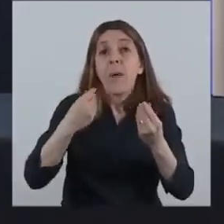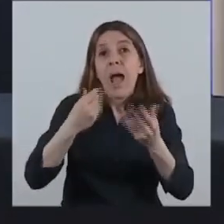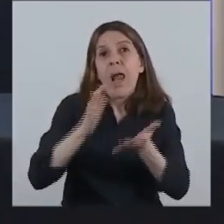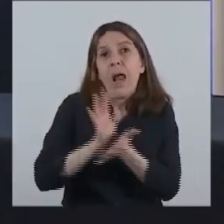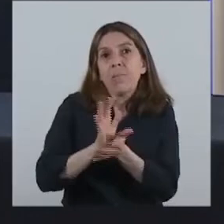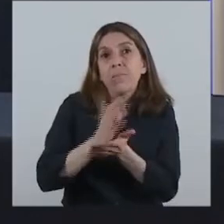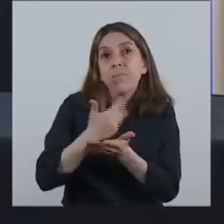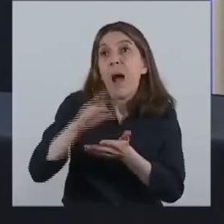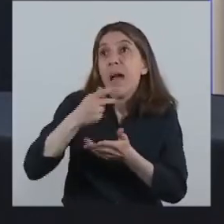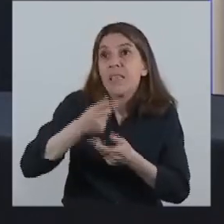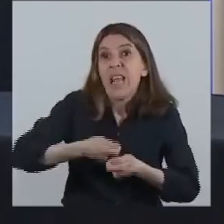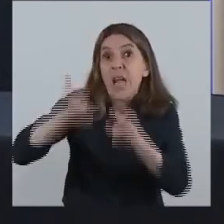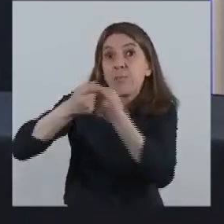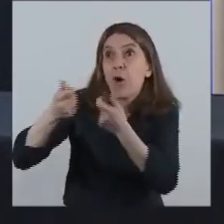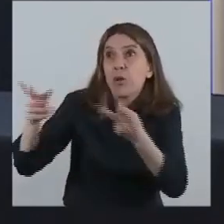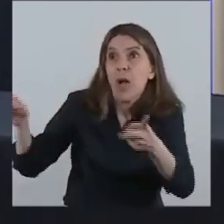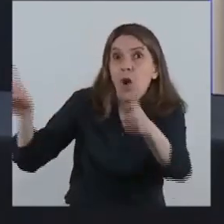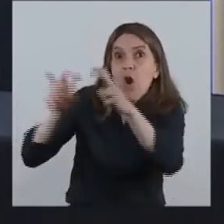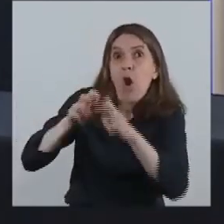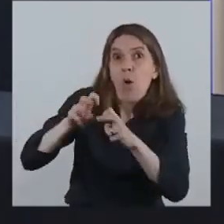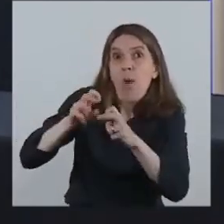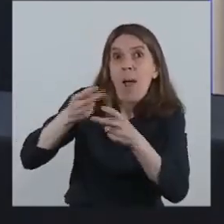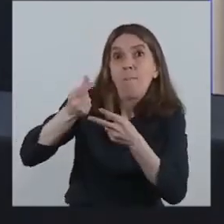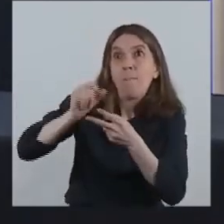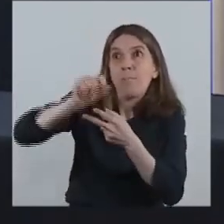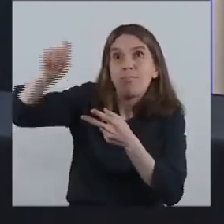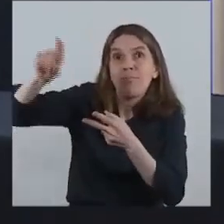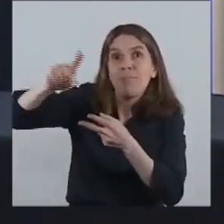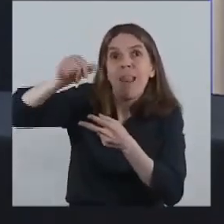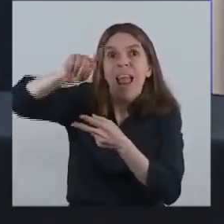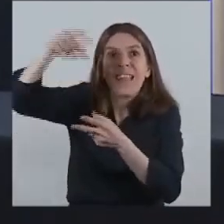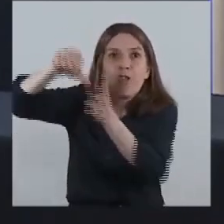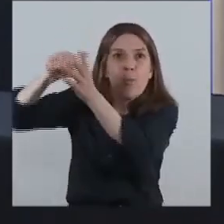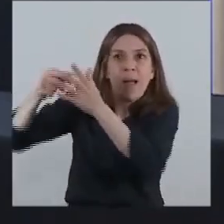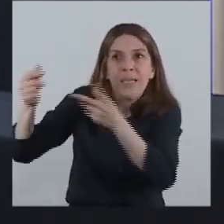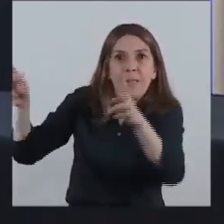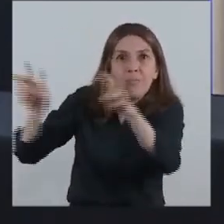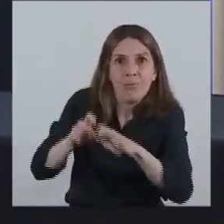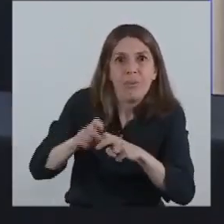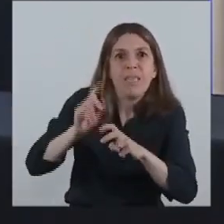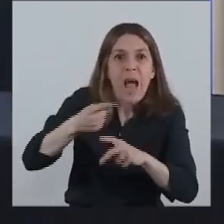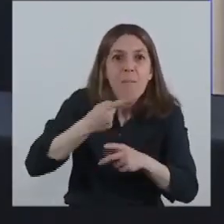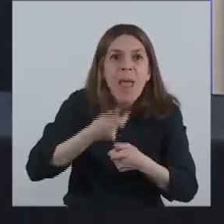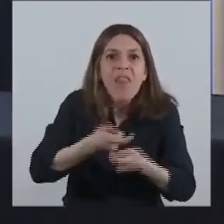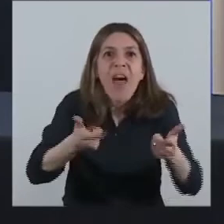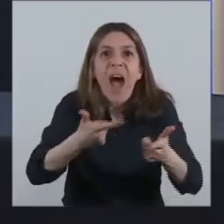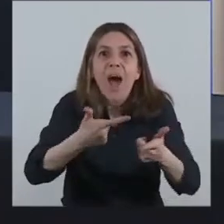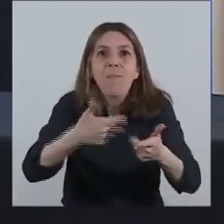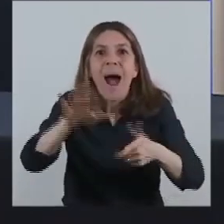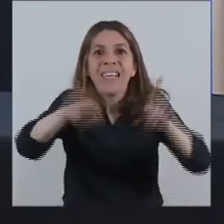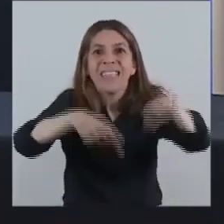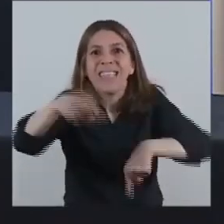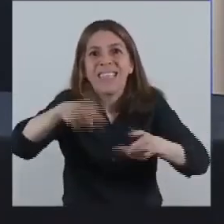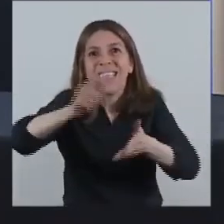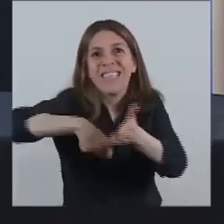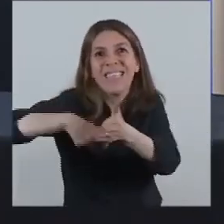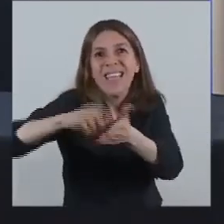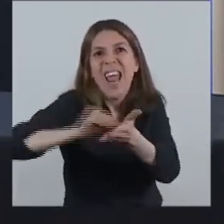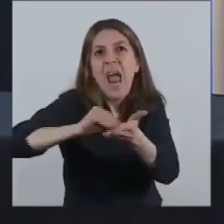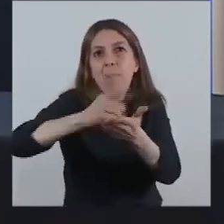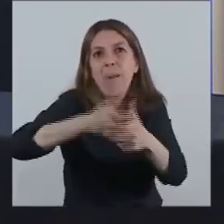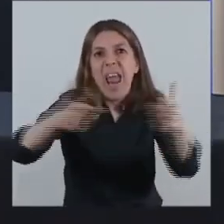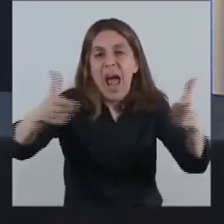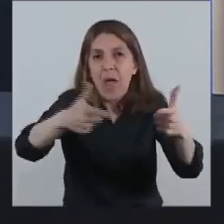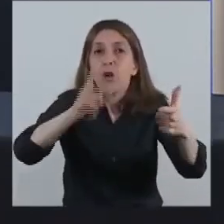generación de divisas, que generen mayor capacidad de generación de empleo y capacidad productiva en general en los distintos